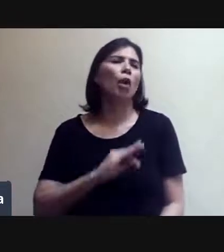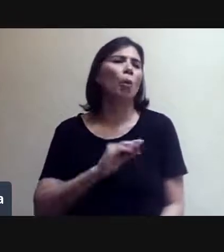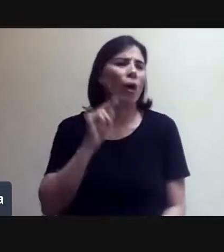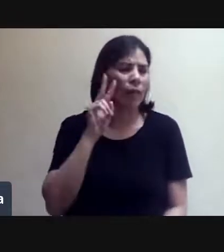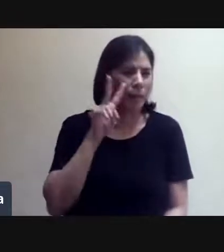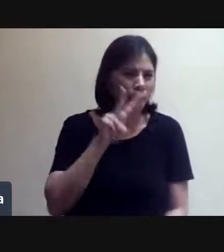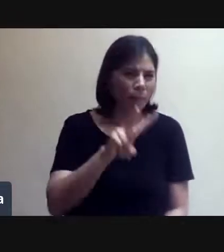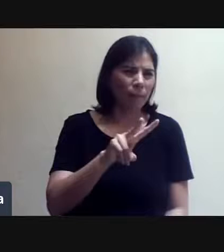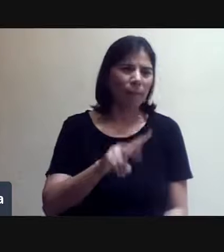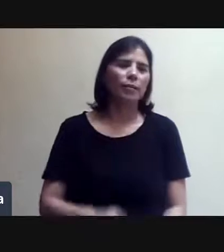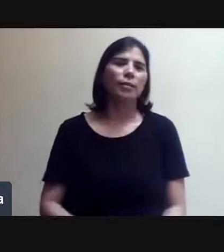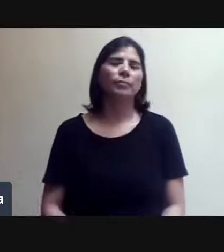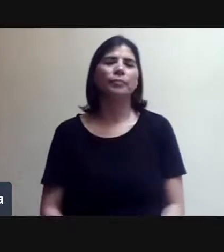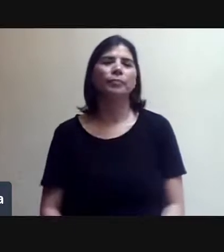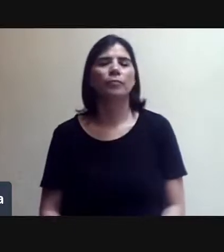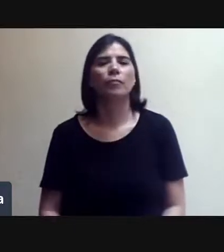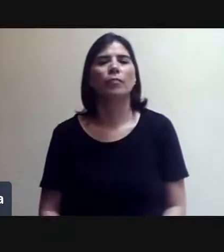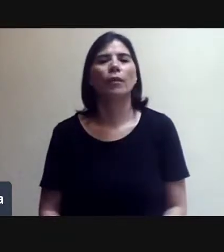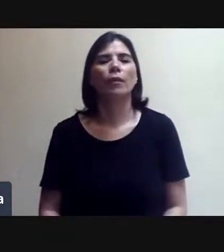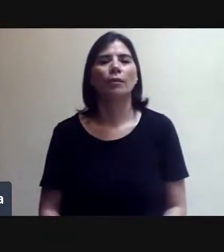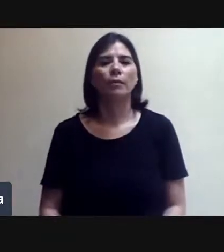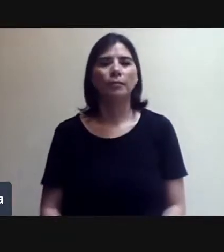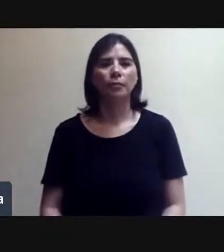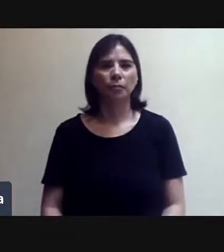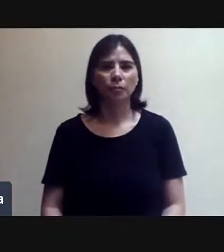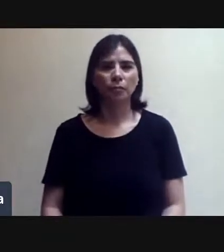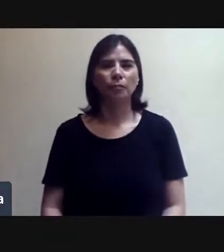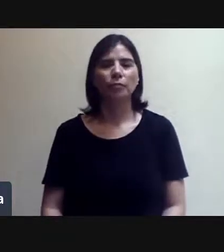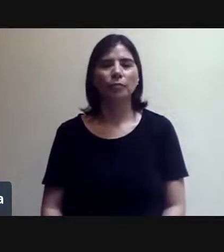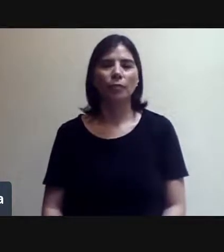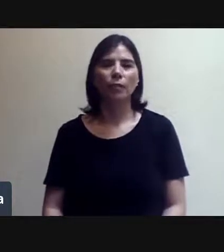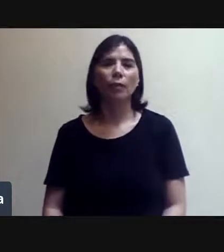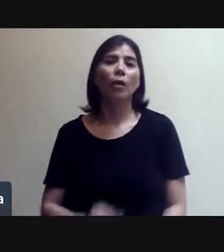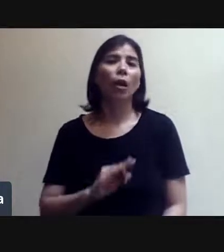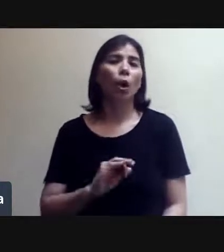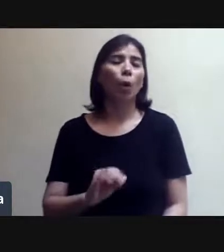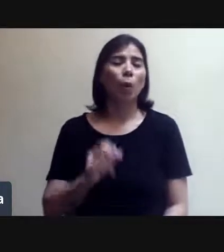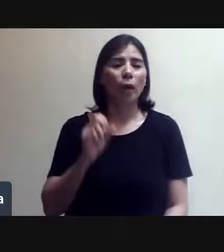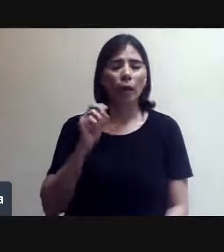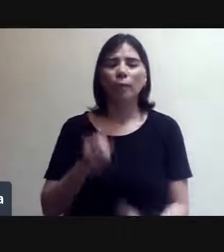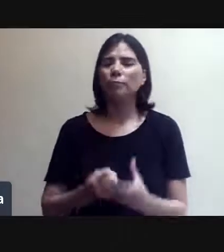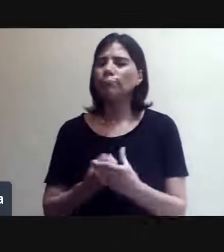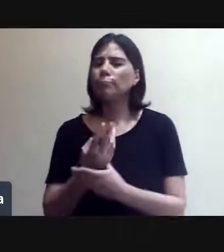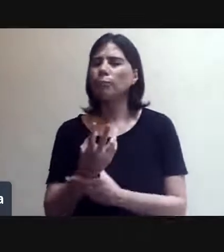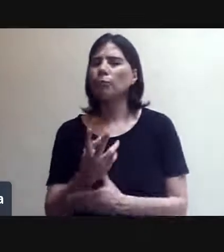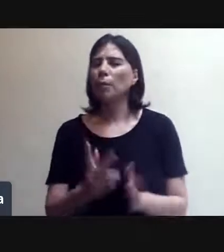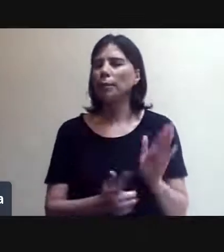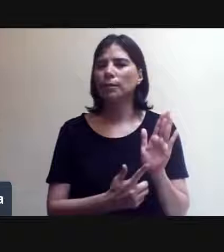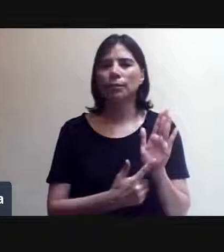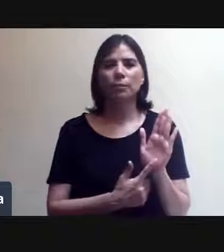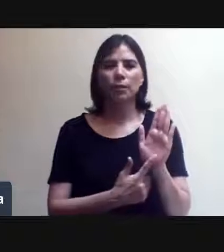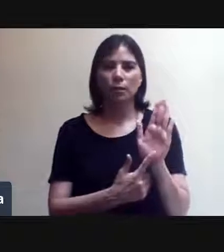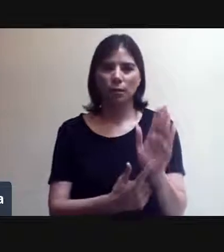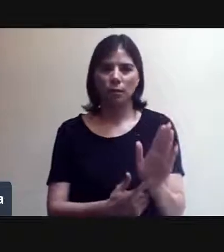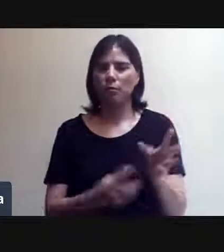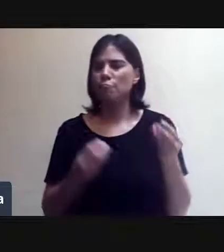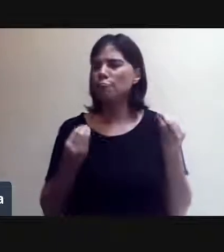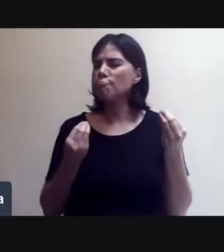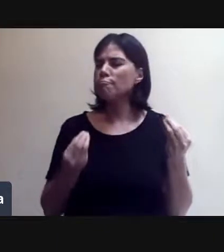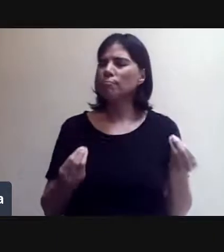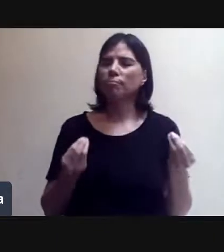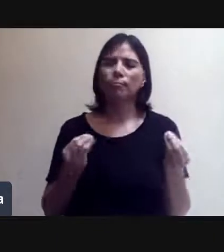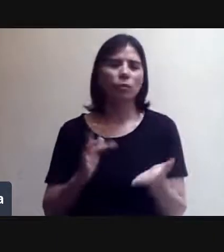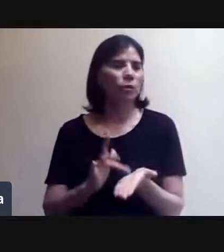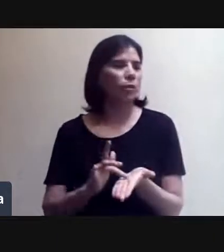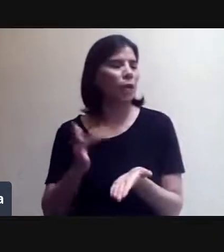las notificaciones para que pronto les lleguen las alertas de nuestras nuevas publicaciones y videotutoriales. Muchas gracias, maestros. Nos